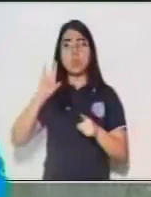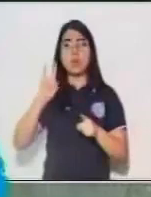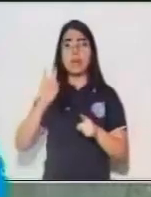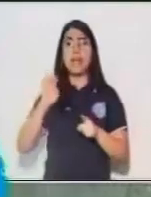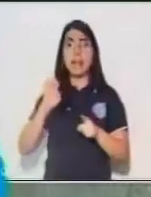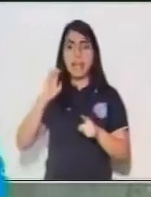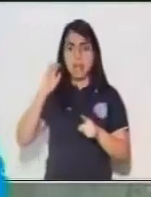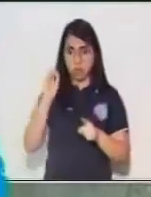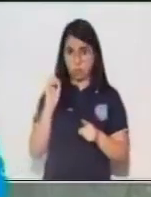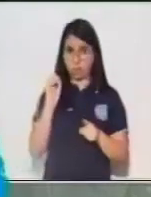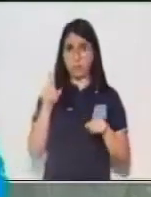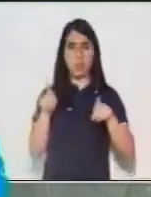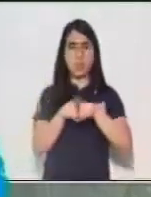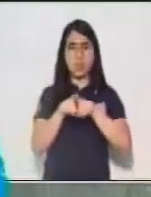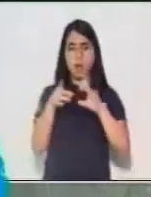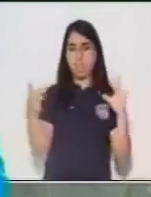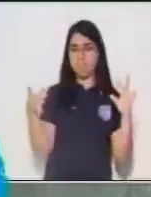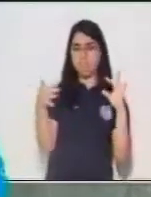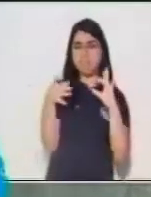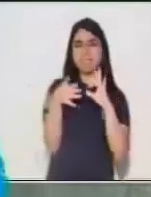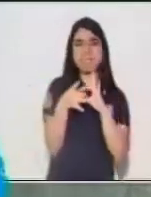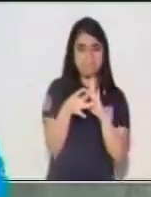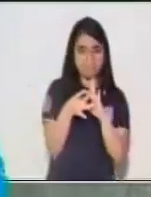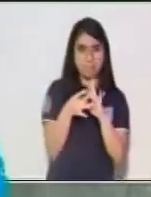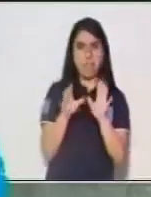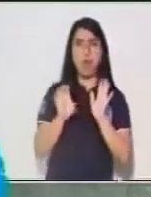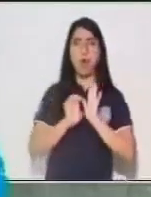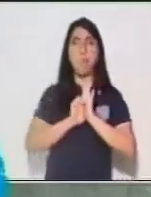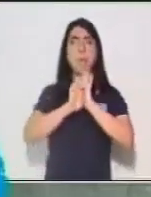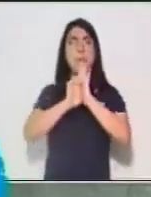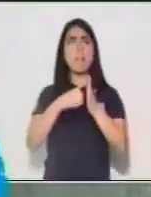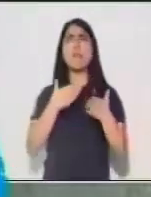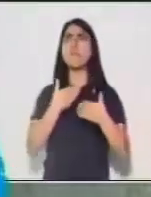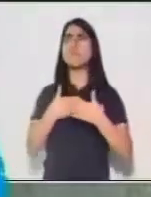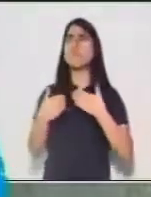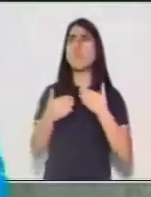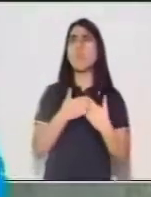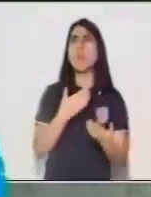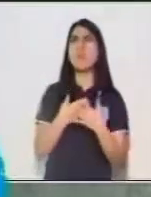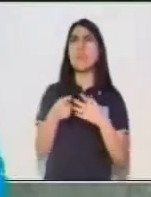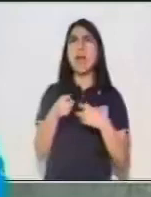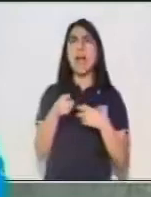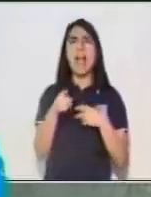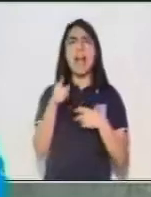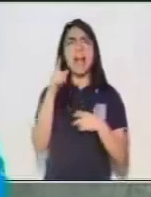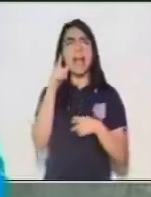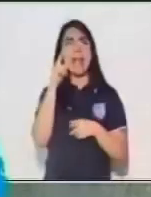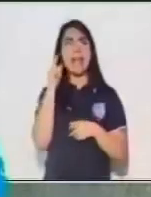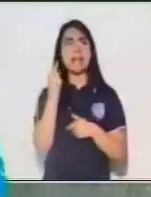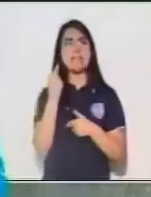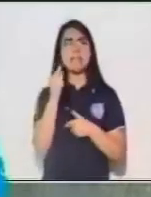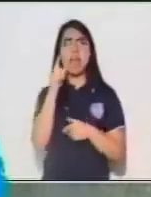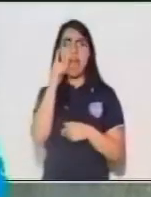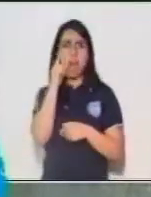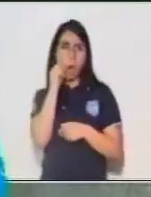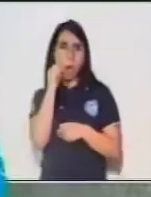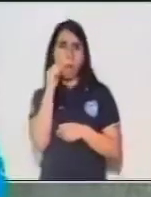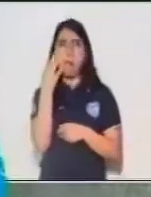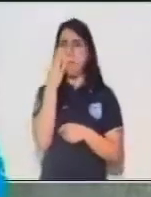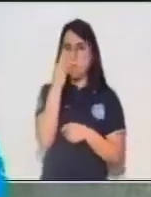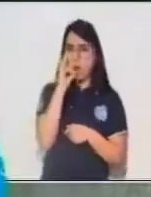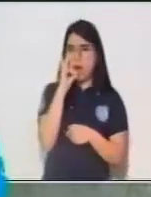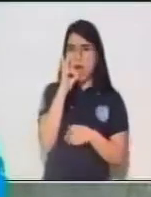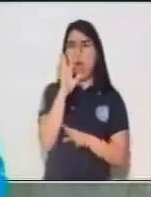con el núcleo tanto en género como en número. Entonces vamos a poder identificarlo porque está ahí pegadito al